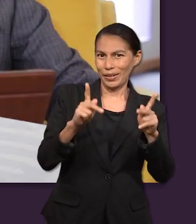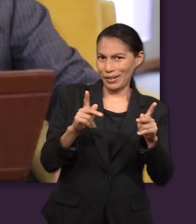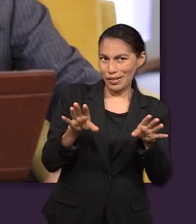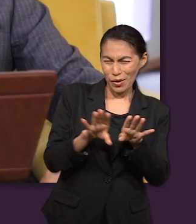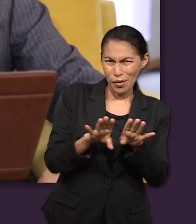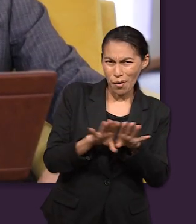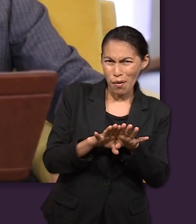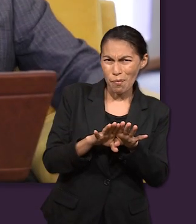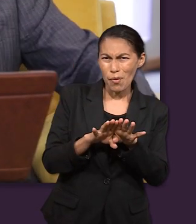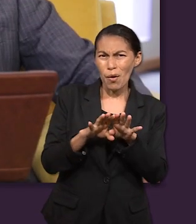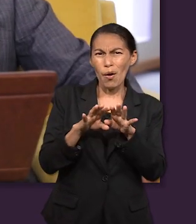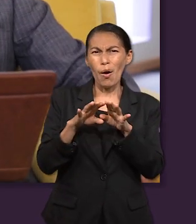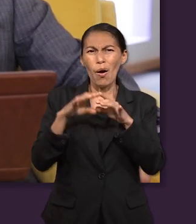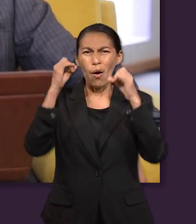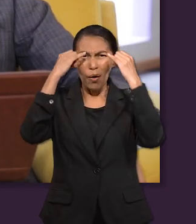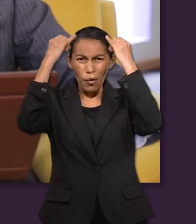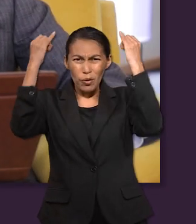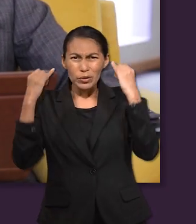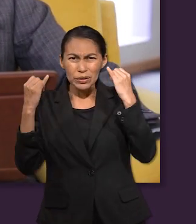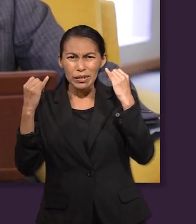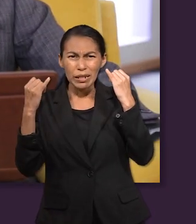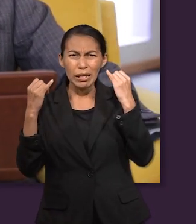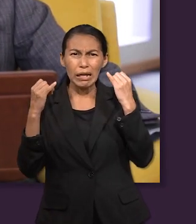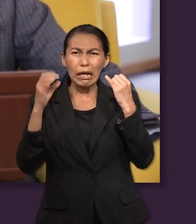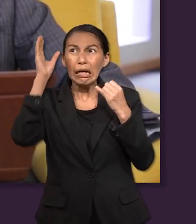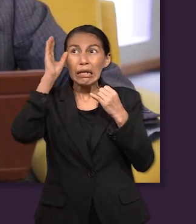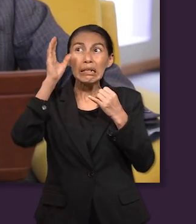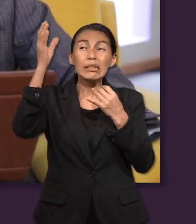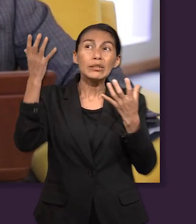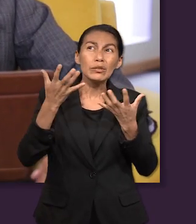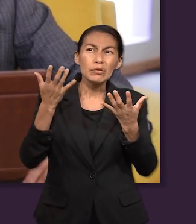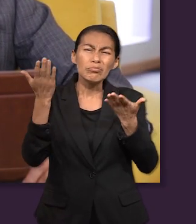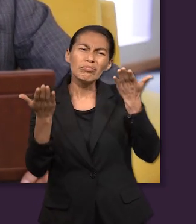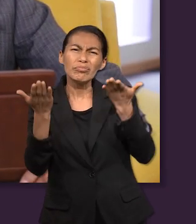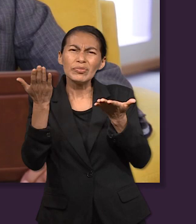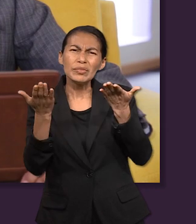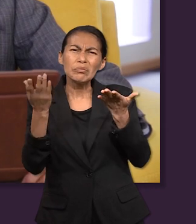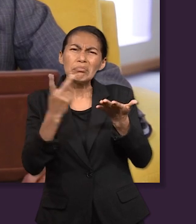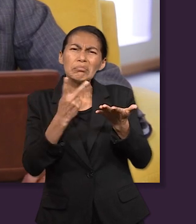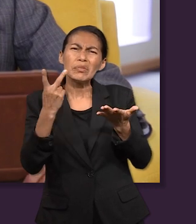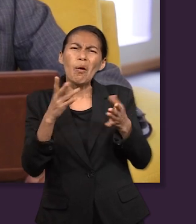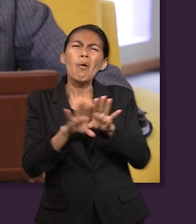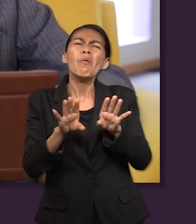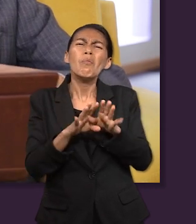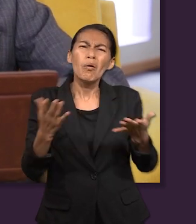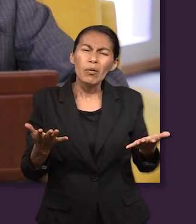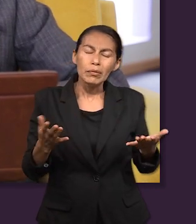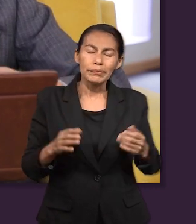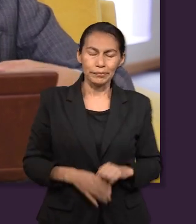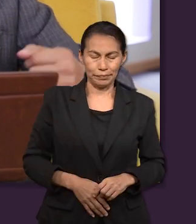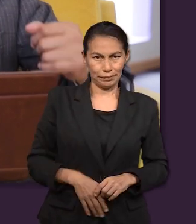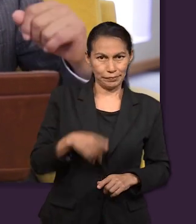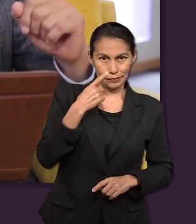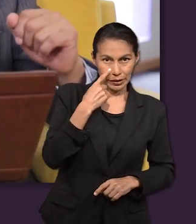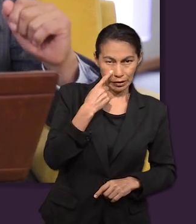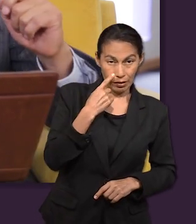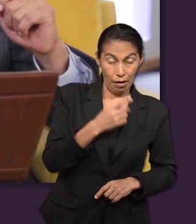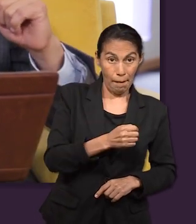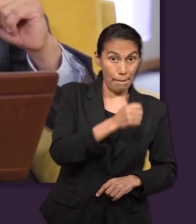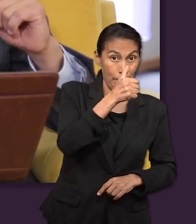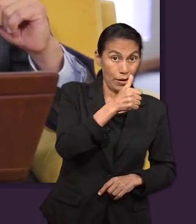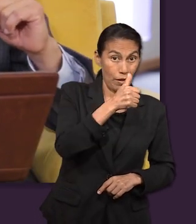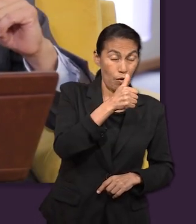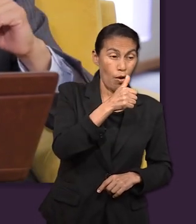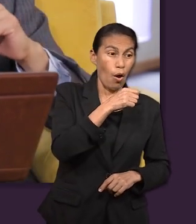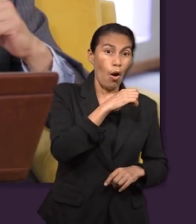Muy bien, ¿de qué manera podemos ver en José un precursor de Cristo y de lo que Cristo pasó? Bueno, en primer lugar, nosotros